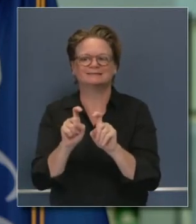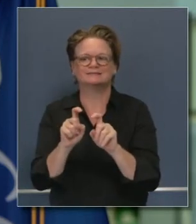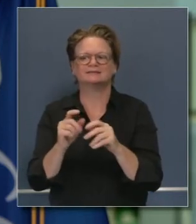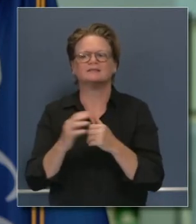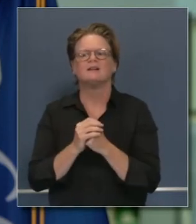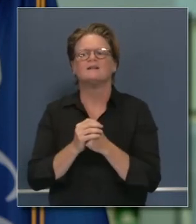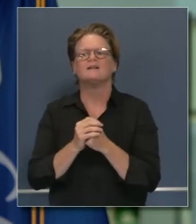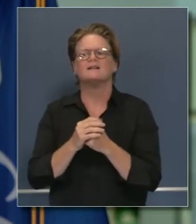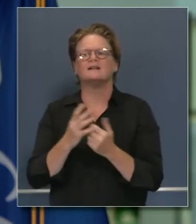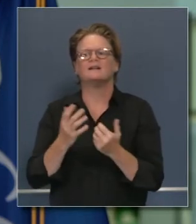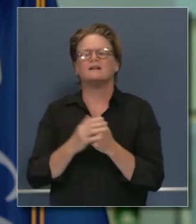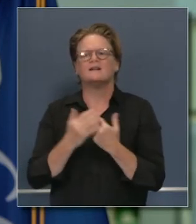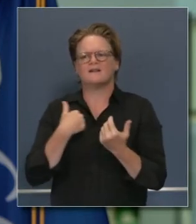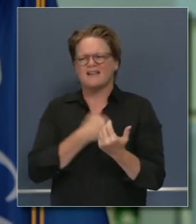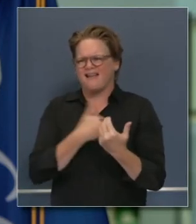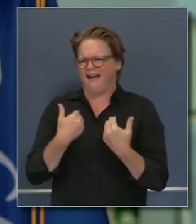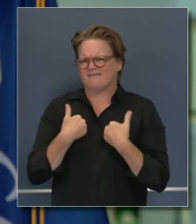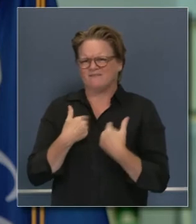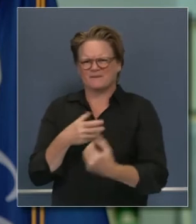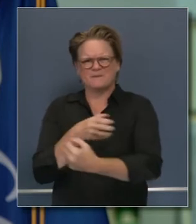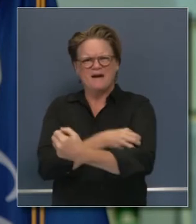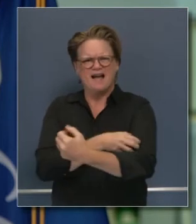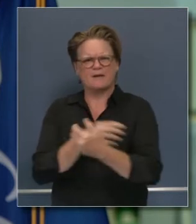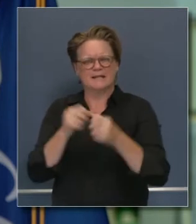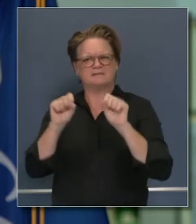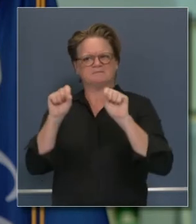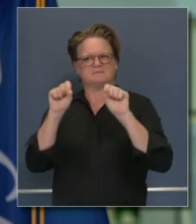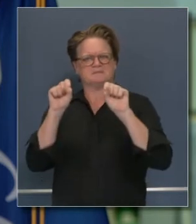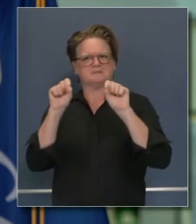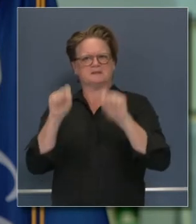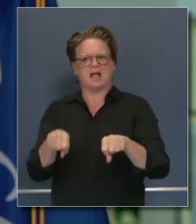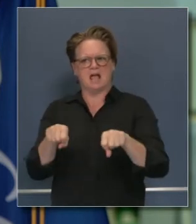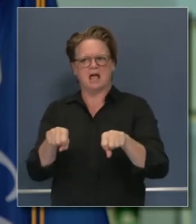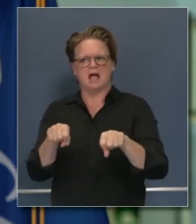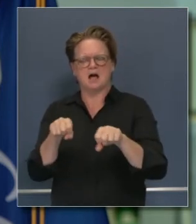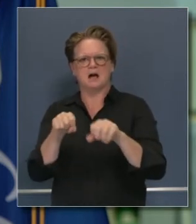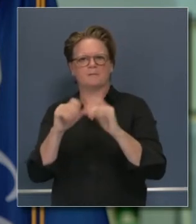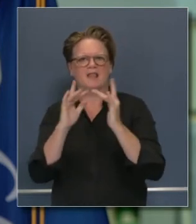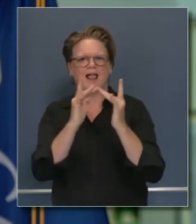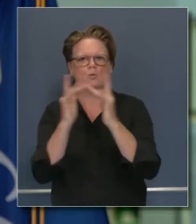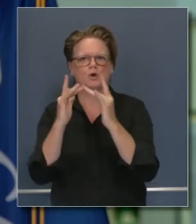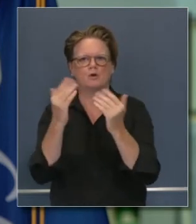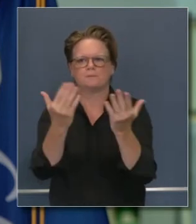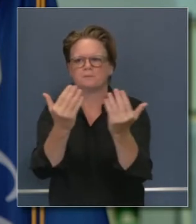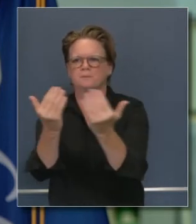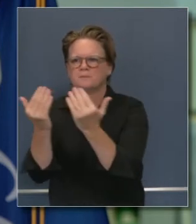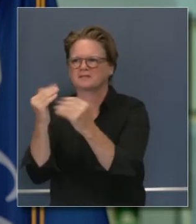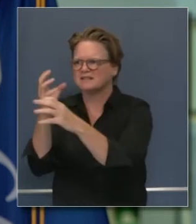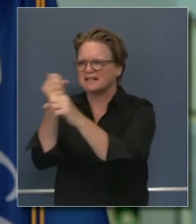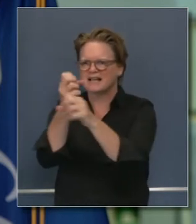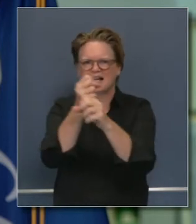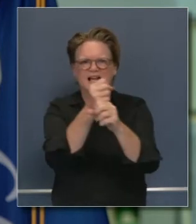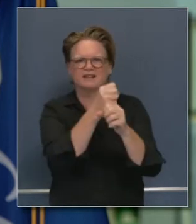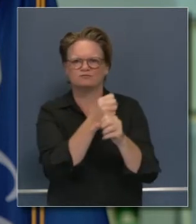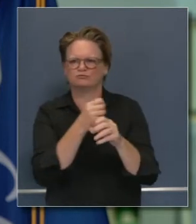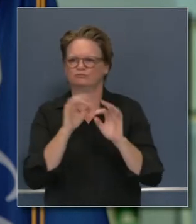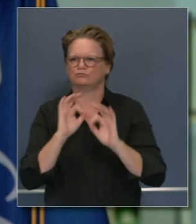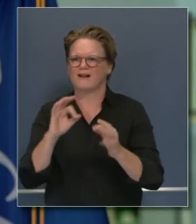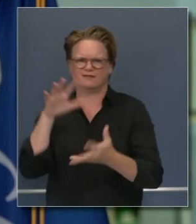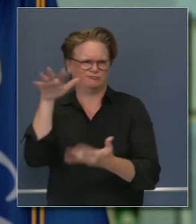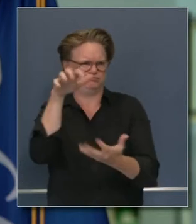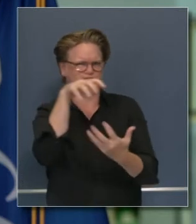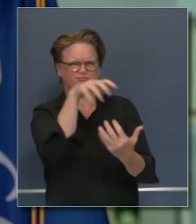virales esa capacidad seguirá creciendo al ser nosotros más efectivos y más agresivos en ese espacio y ya hemos acumulado